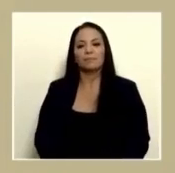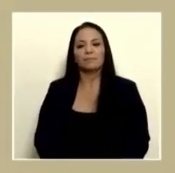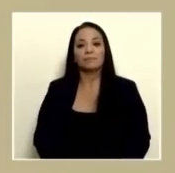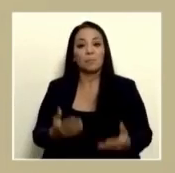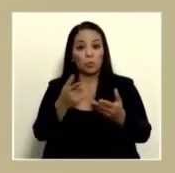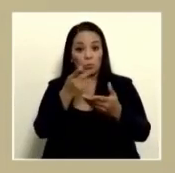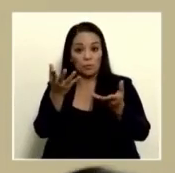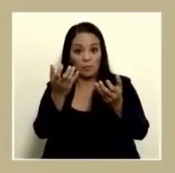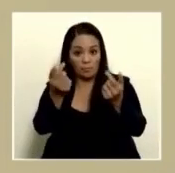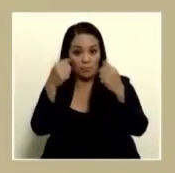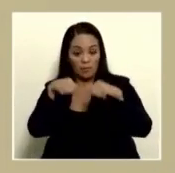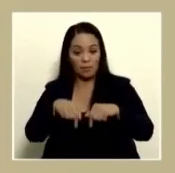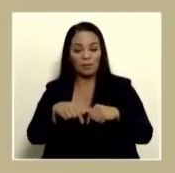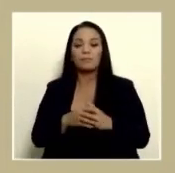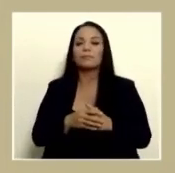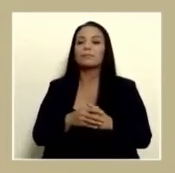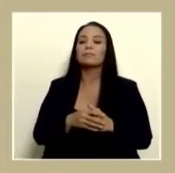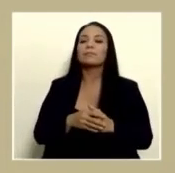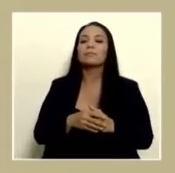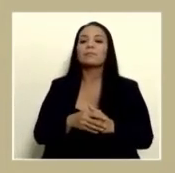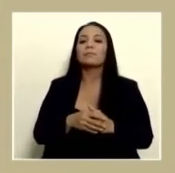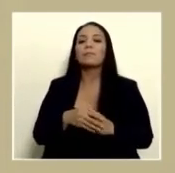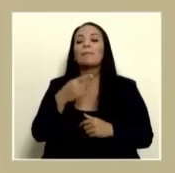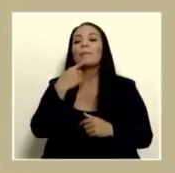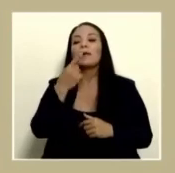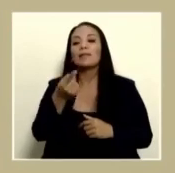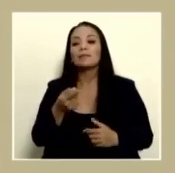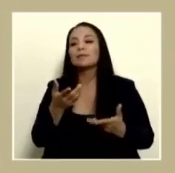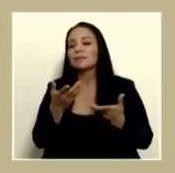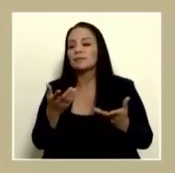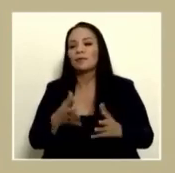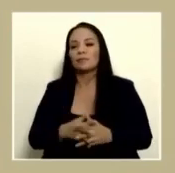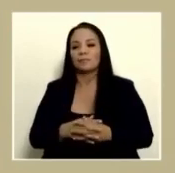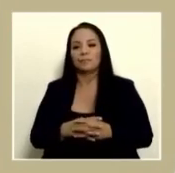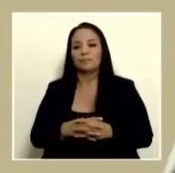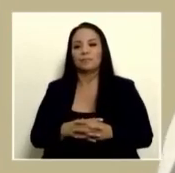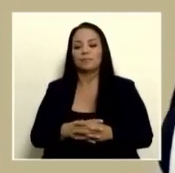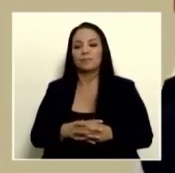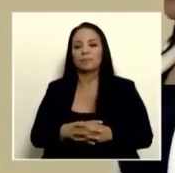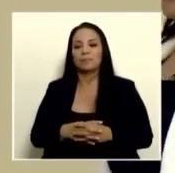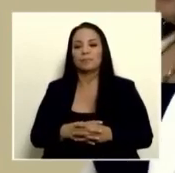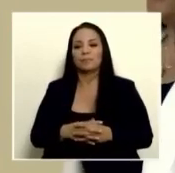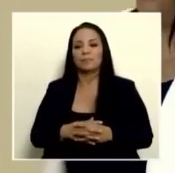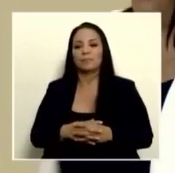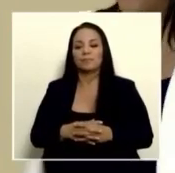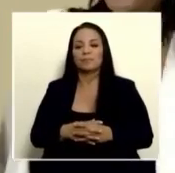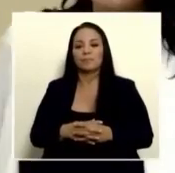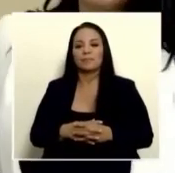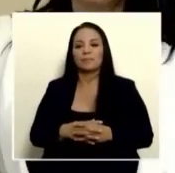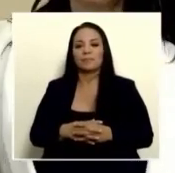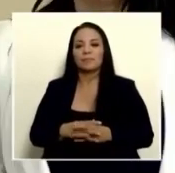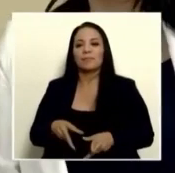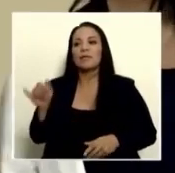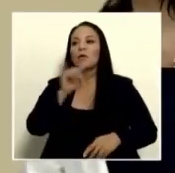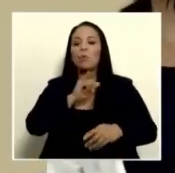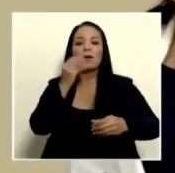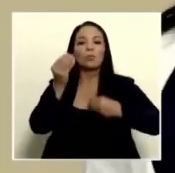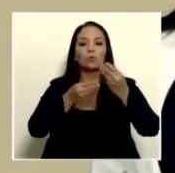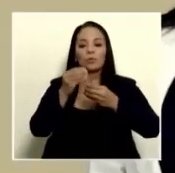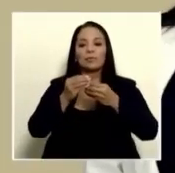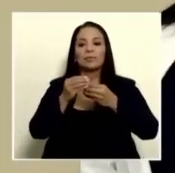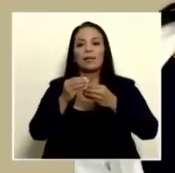aquí al frente para decirles que al igual que hemos hecho con los con los productores de caña